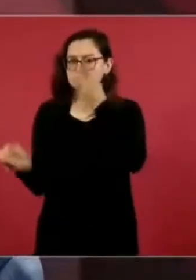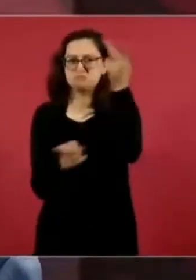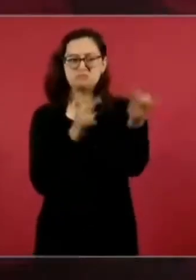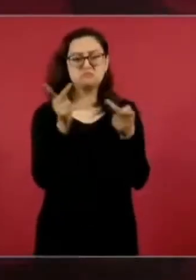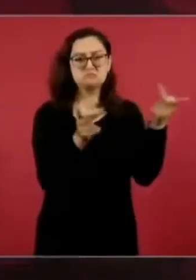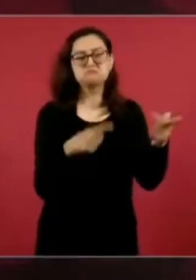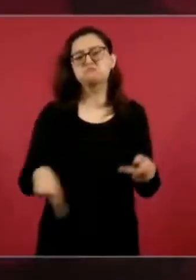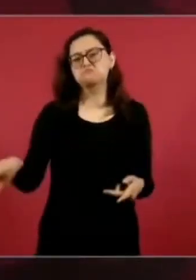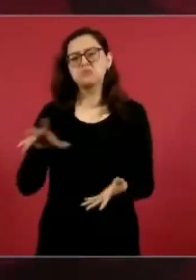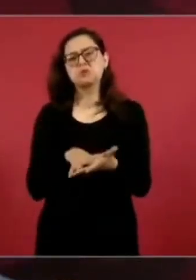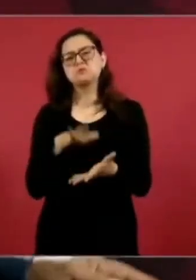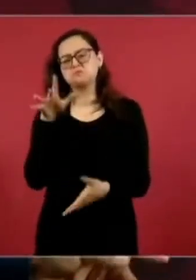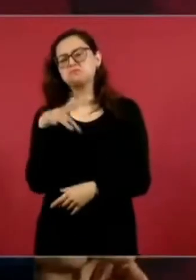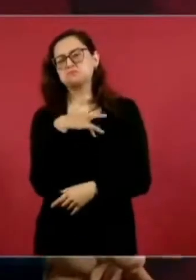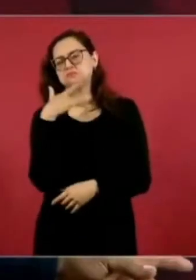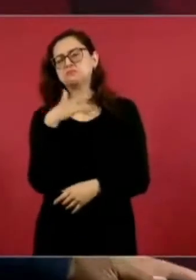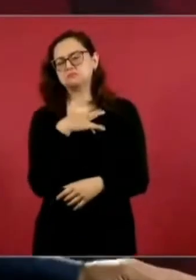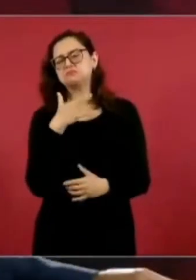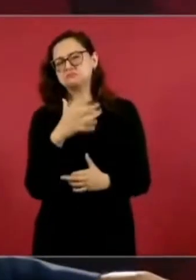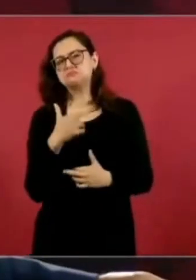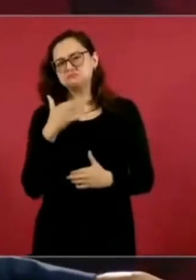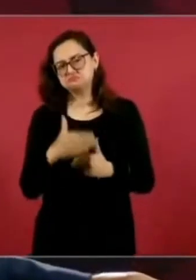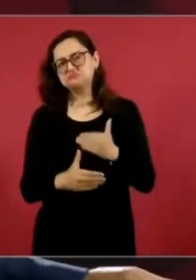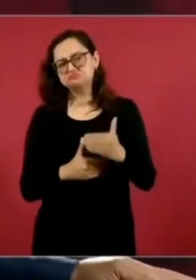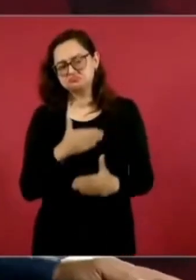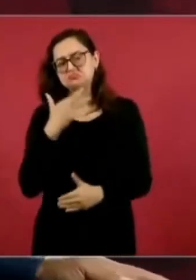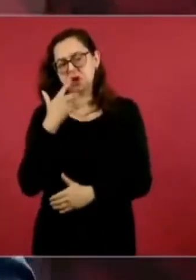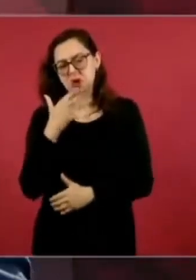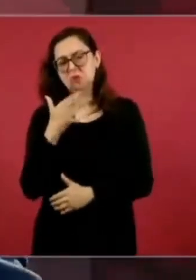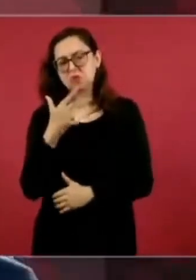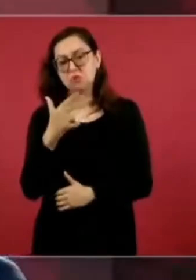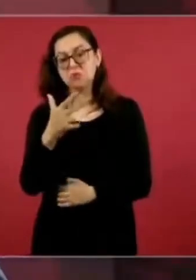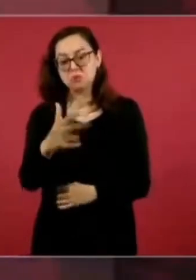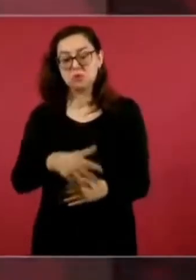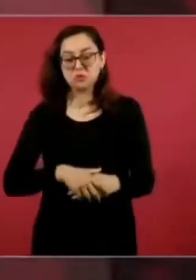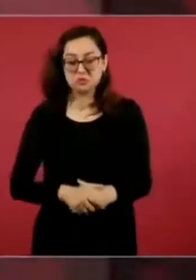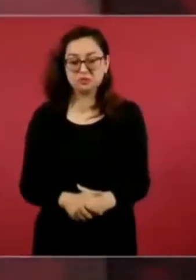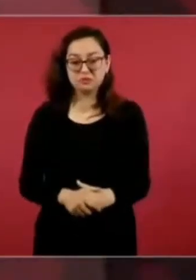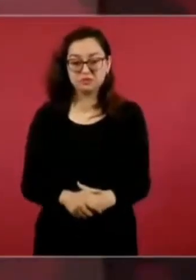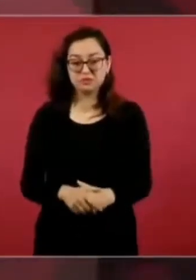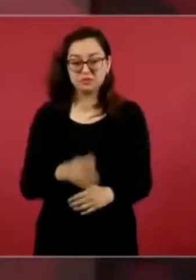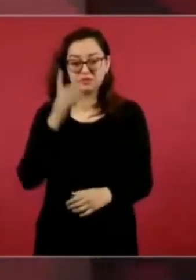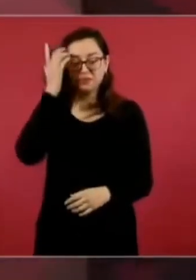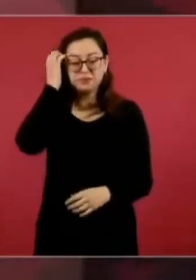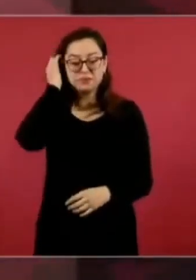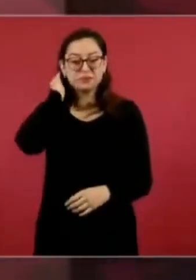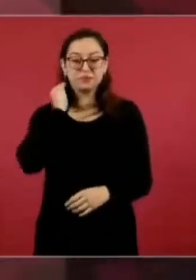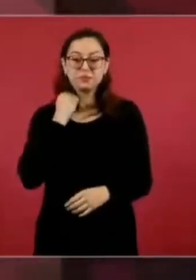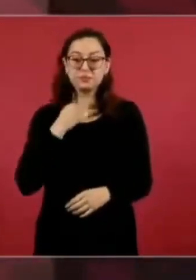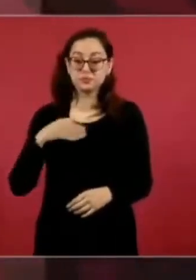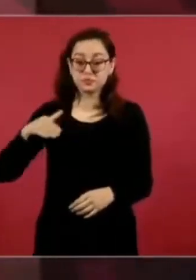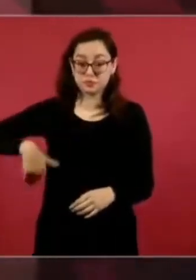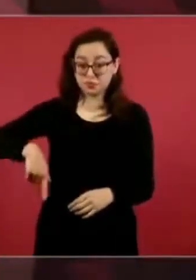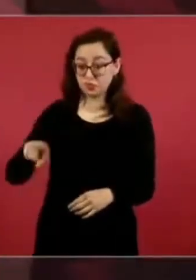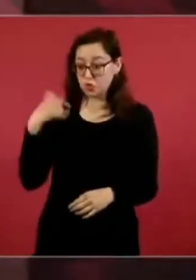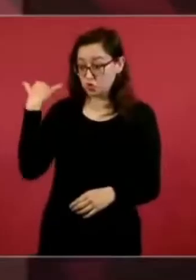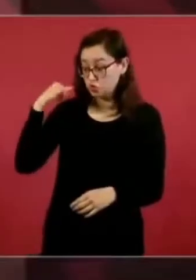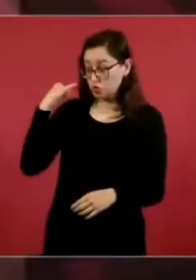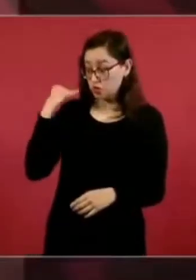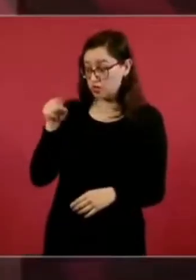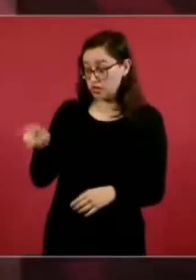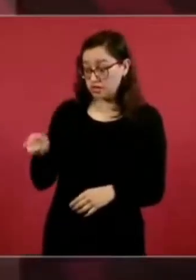avanzando. Y acabamos de escuchar el informe del gobernador de Yucatán, es el primer